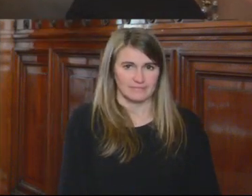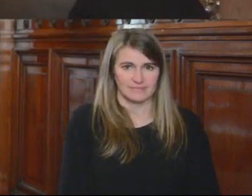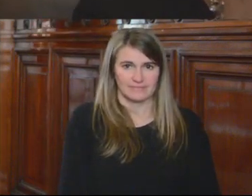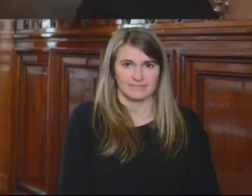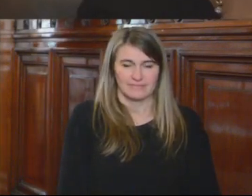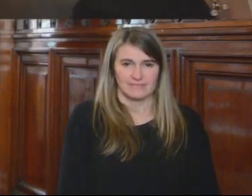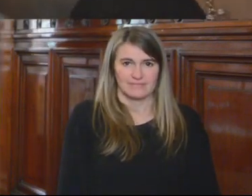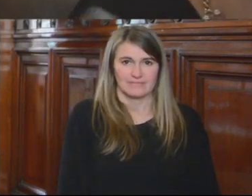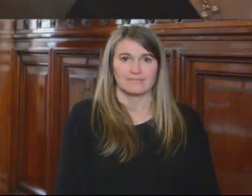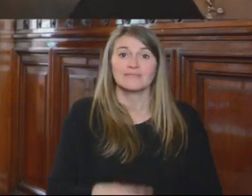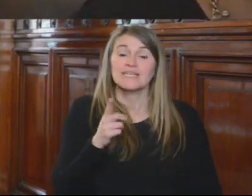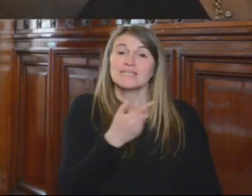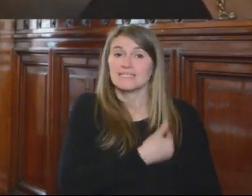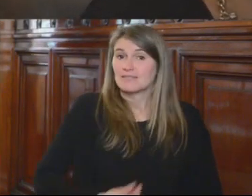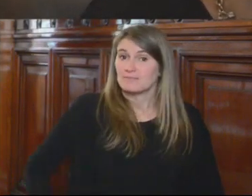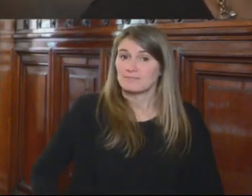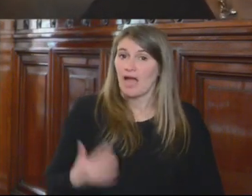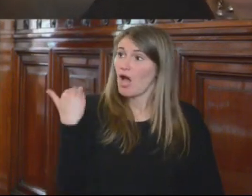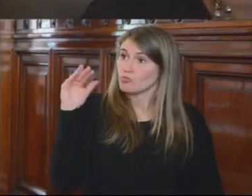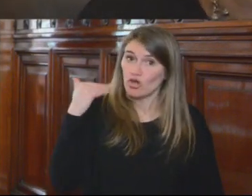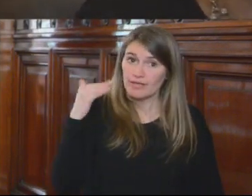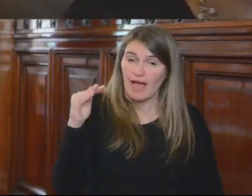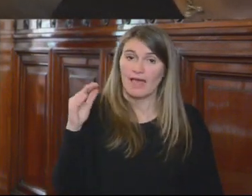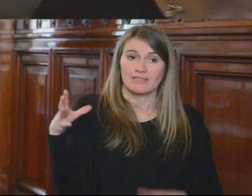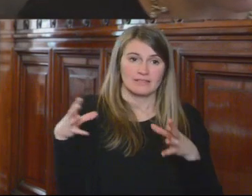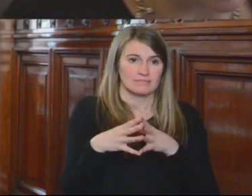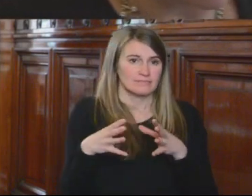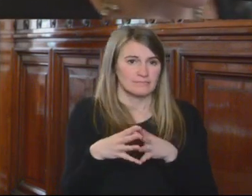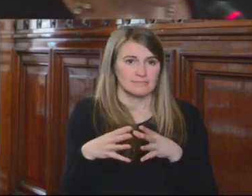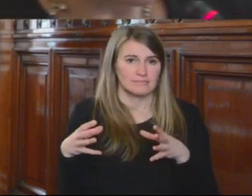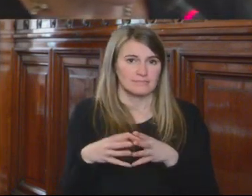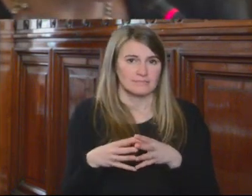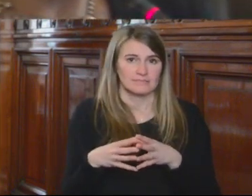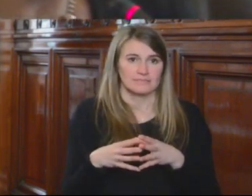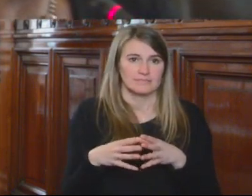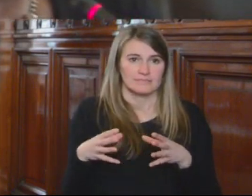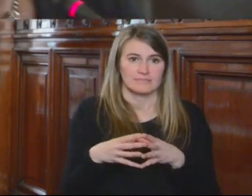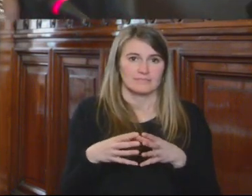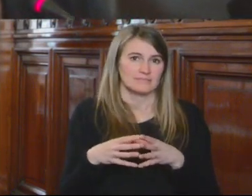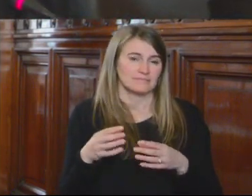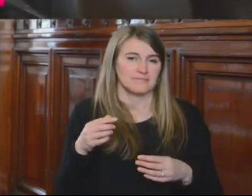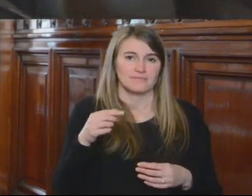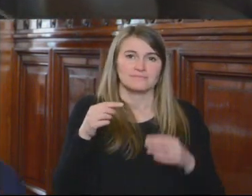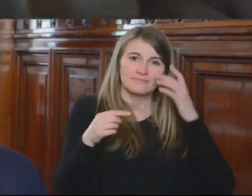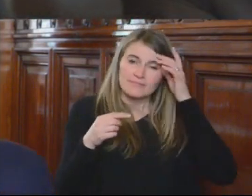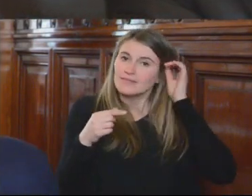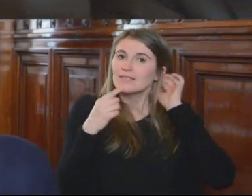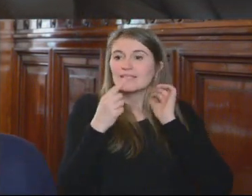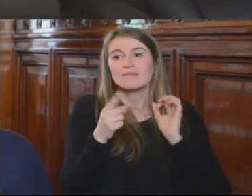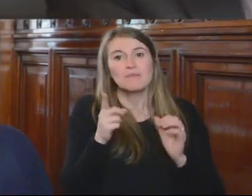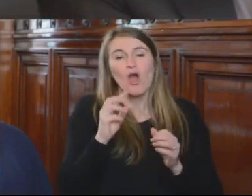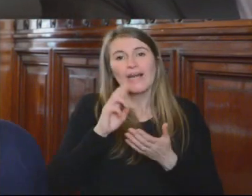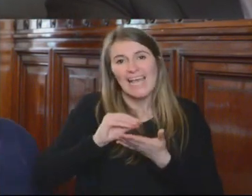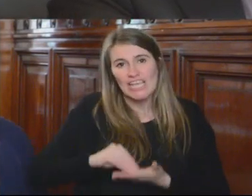Señor presidente, autoridades, colegas, amigos, a efectos de registro, mi